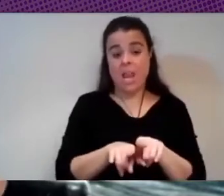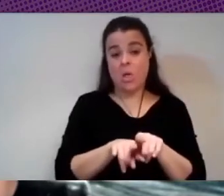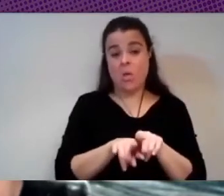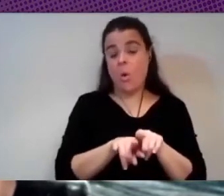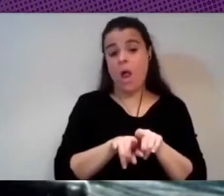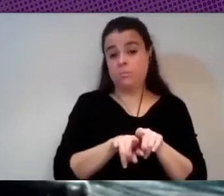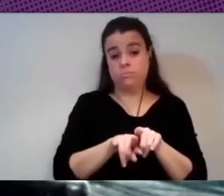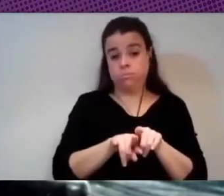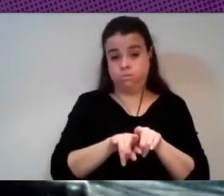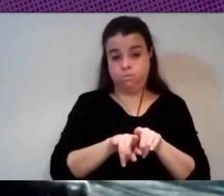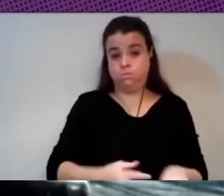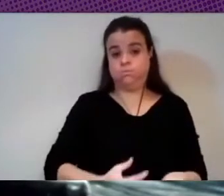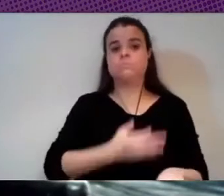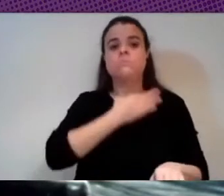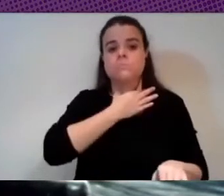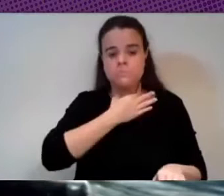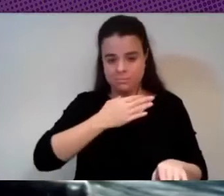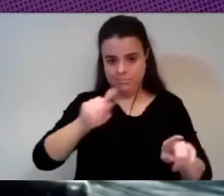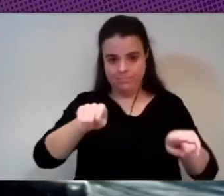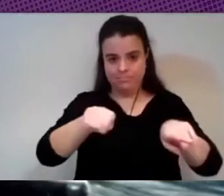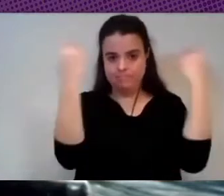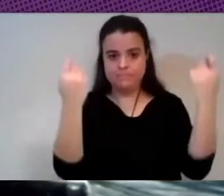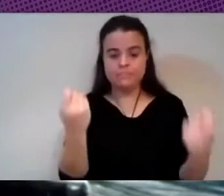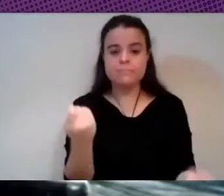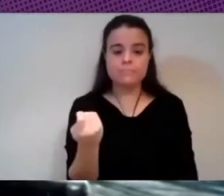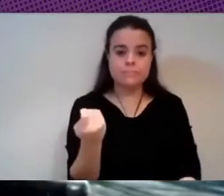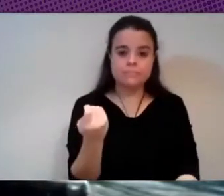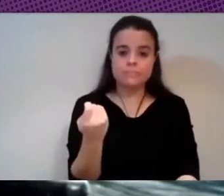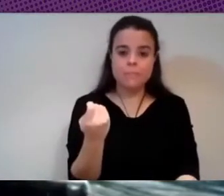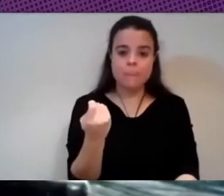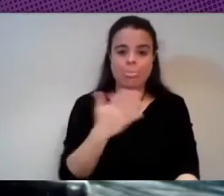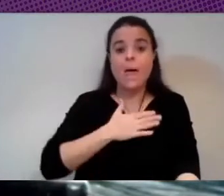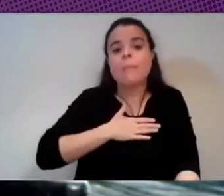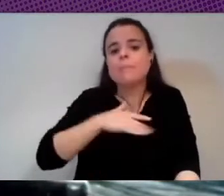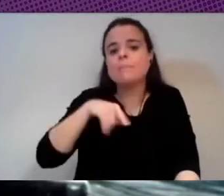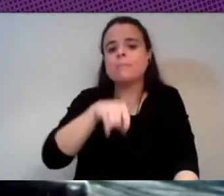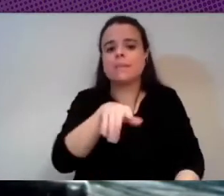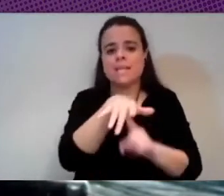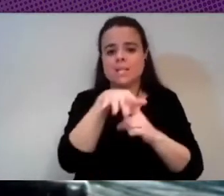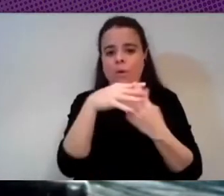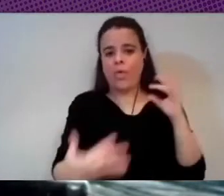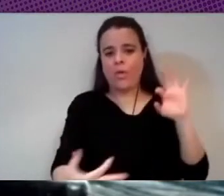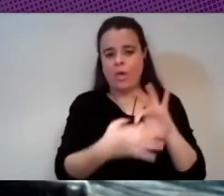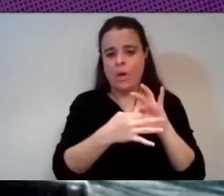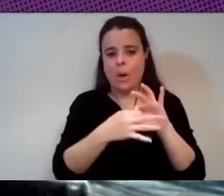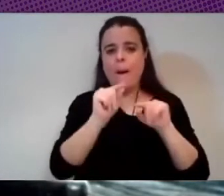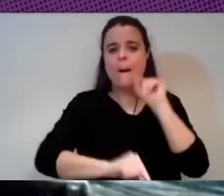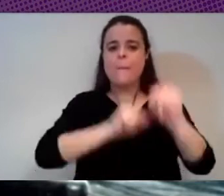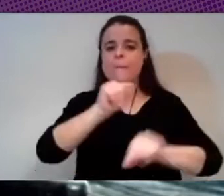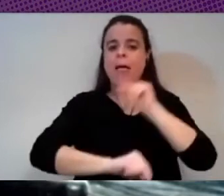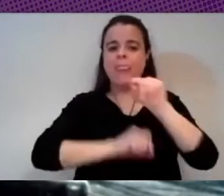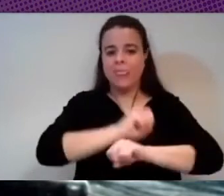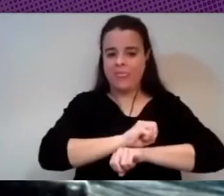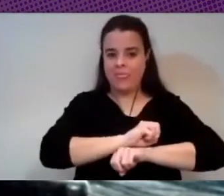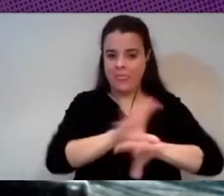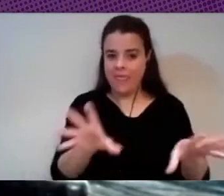esto para mí es algo de la pandemia que lo he visto bastante claro como una de las problemáticas